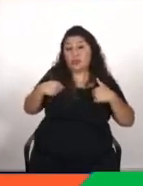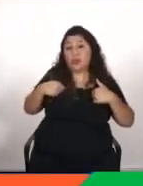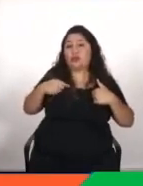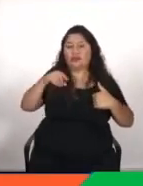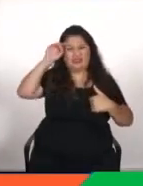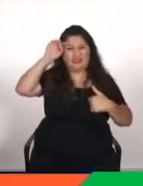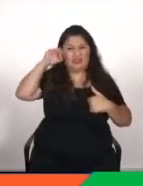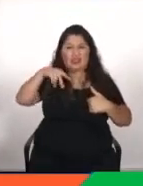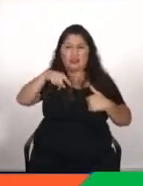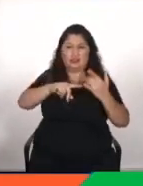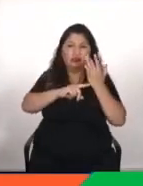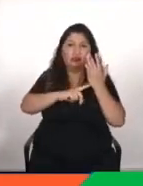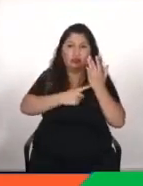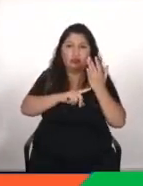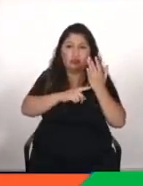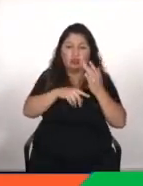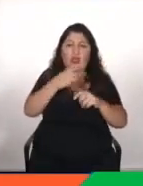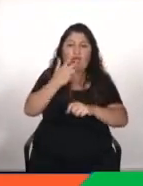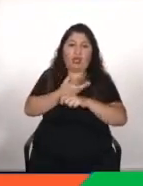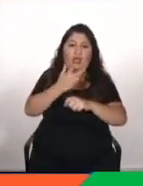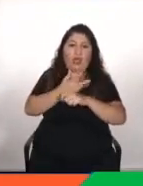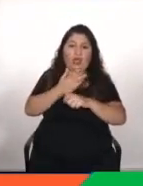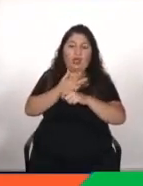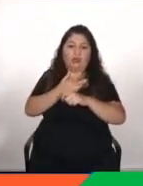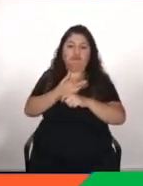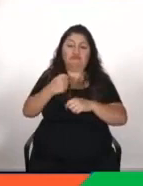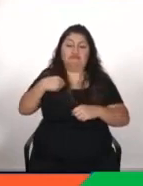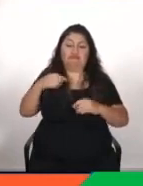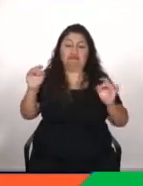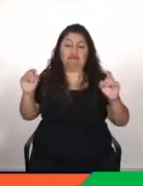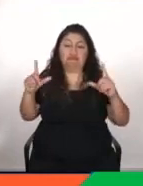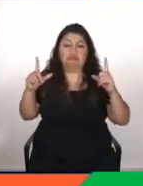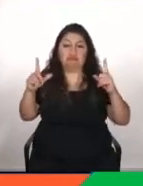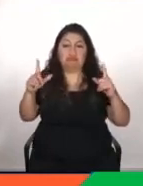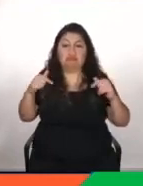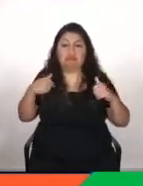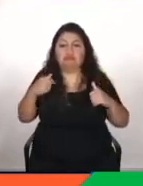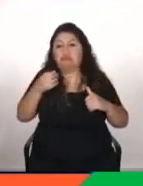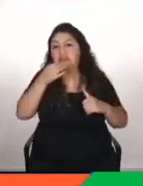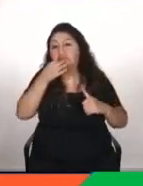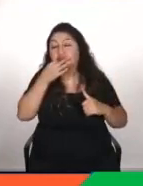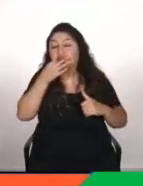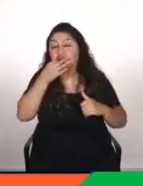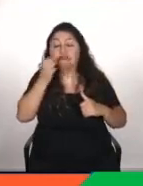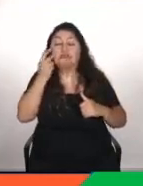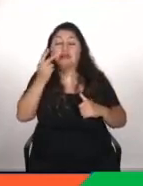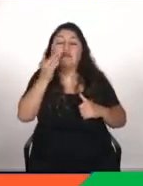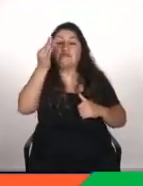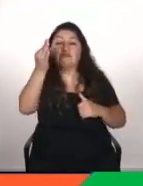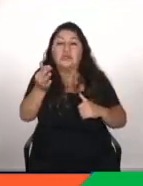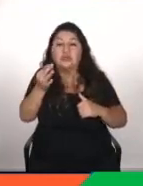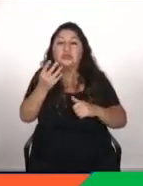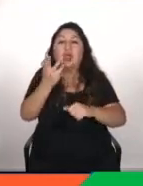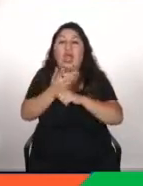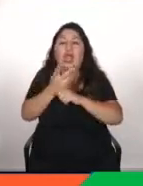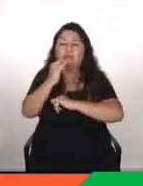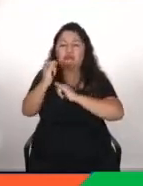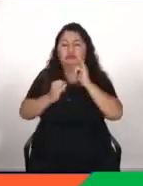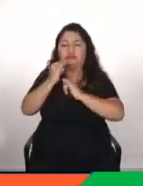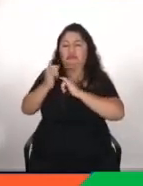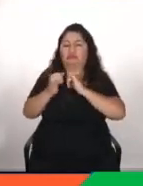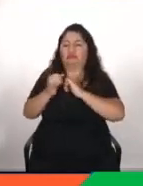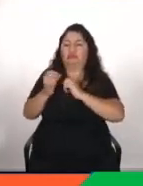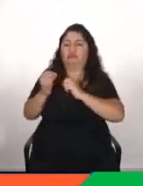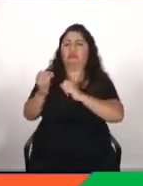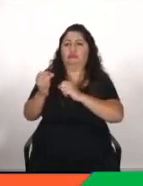existe con lo cual no me voy a ver sorprendido de que de repente haya un vídeo en mí online diciendo cualquier locura pero sí le puede pasar a una persona que no